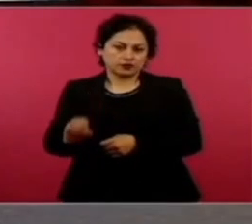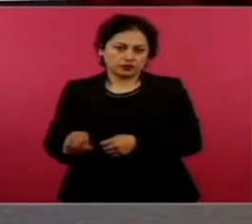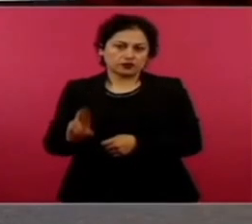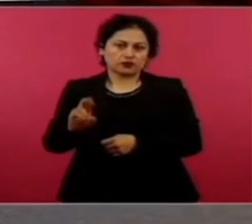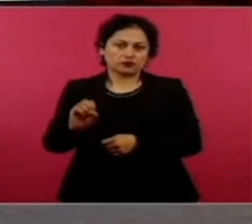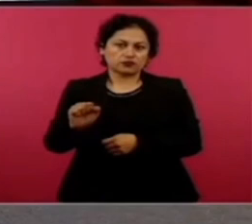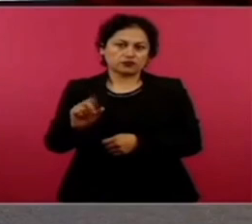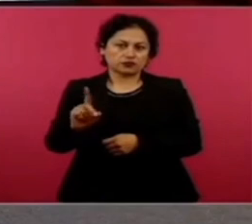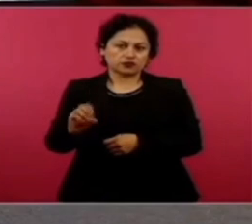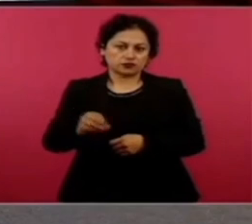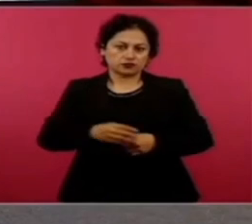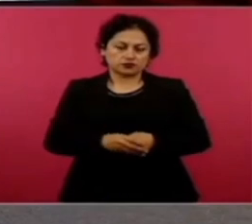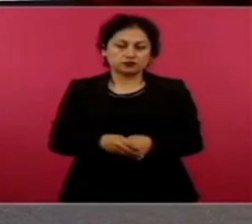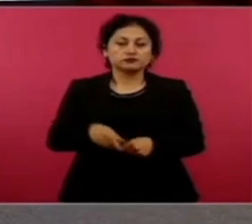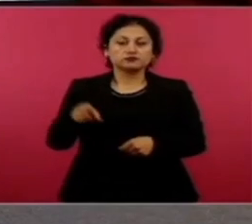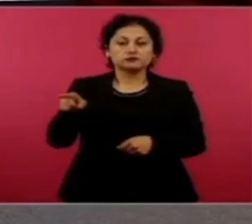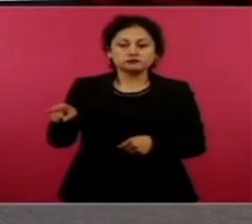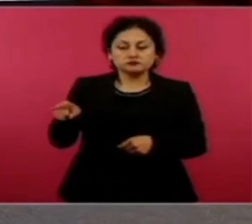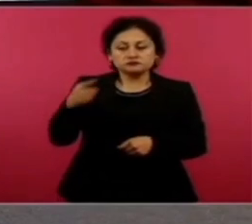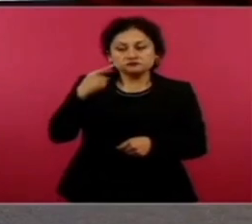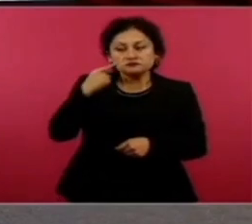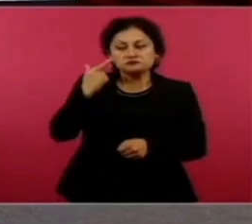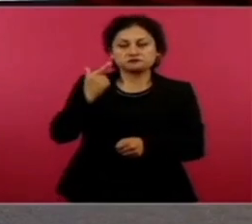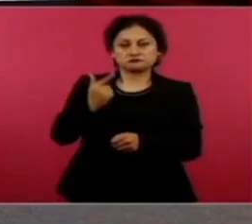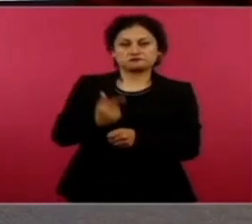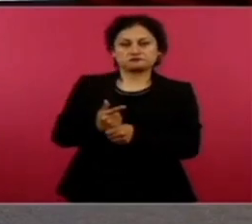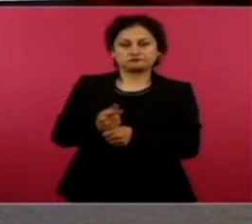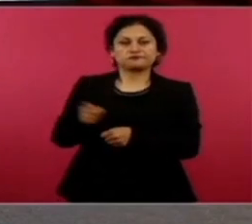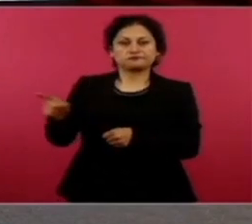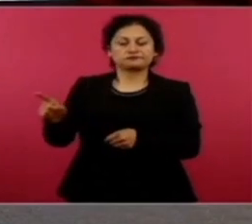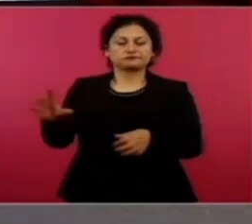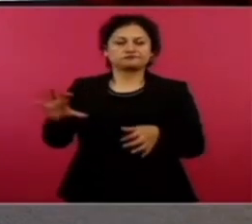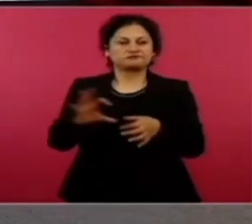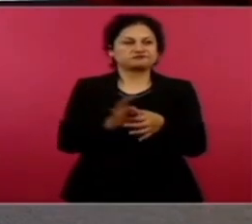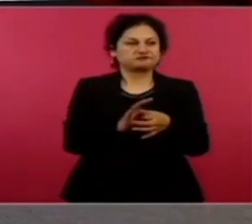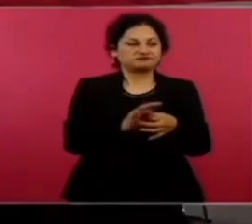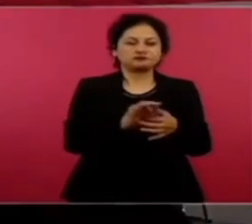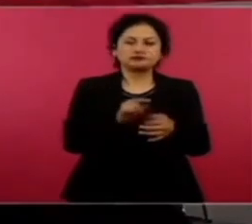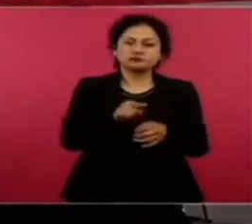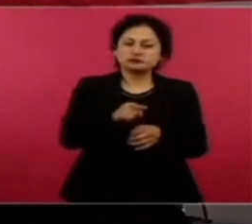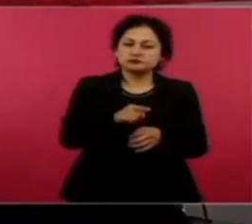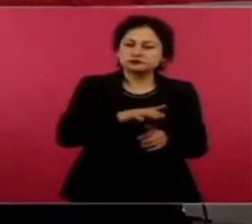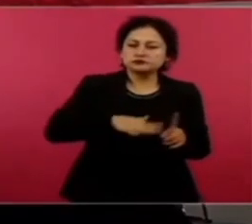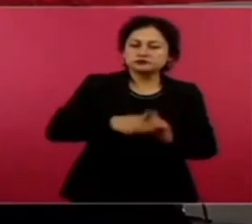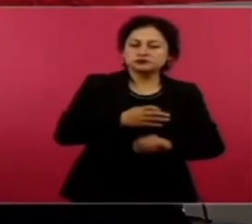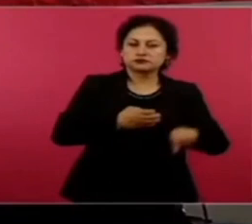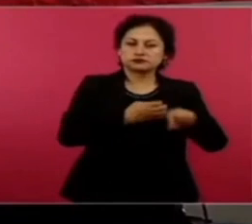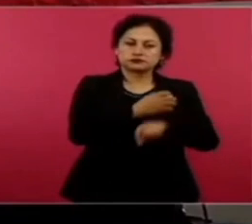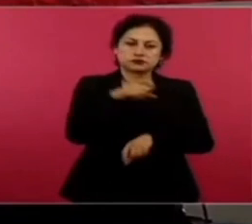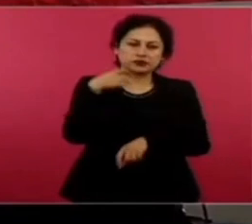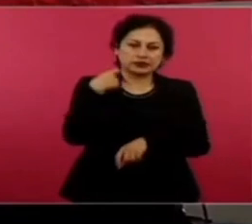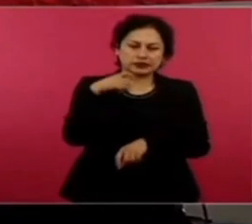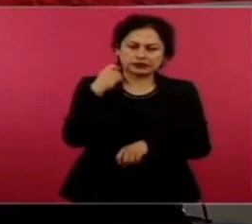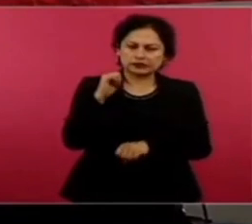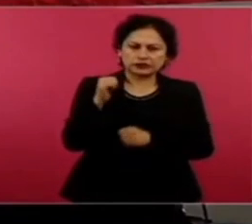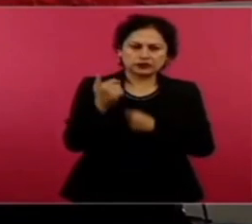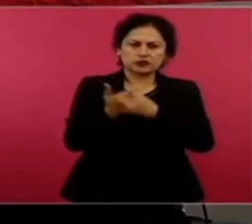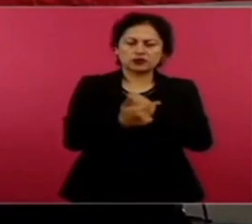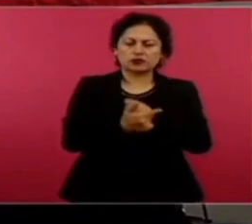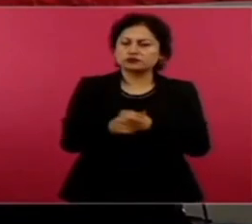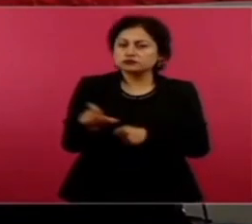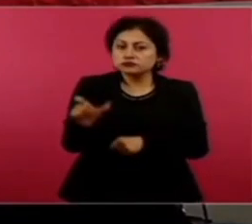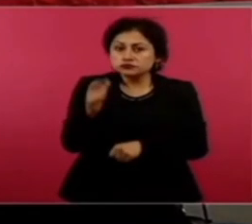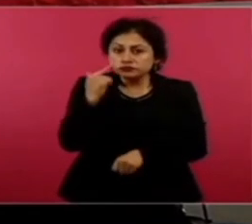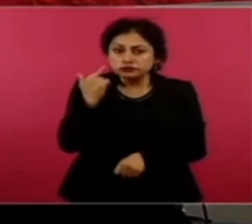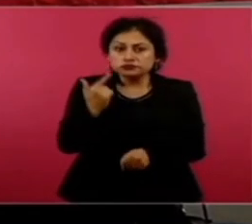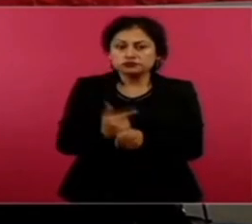motivos. Declaró nulo el cateo al considerar que la diligencia fue ilícita y violatoria de derechos, por lo que ordenó